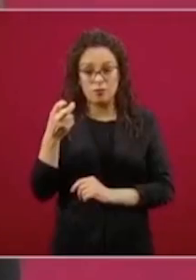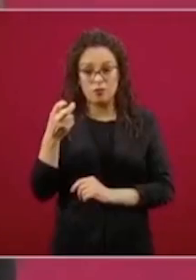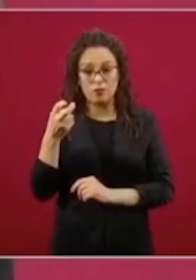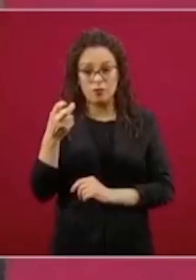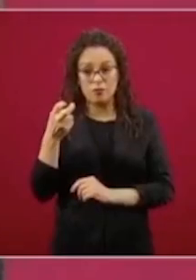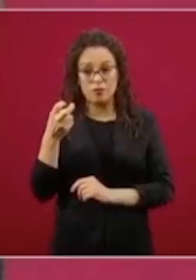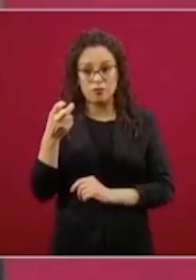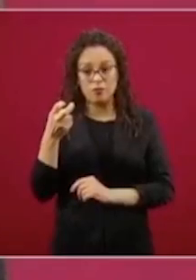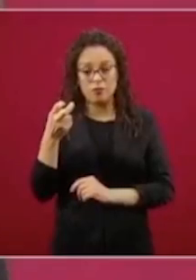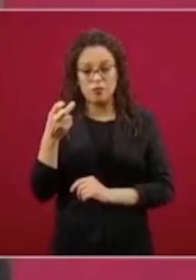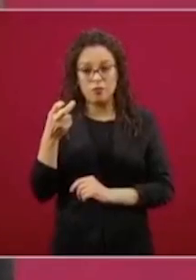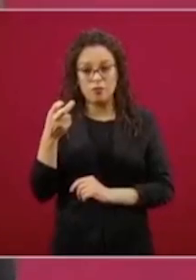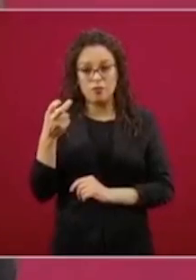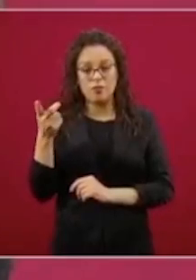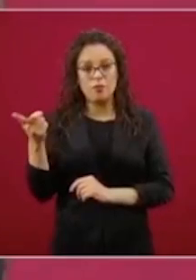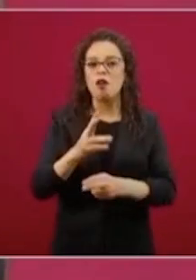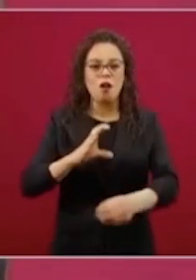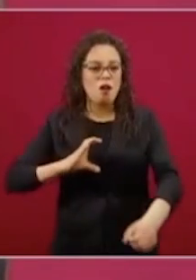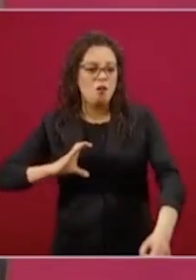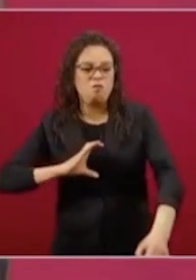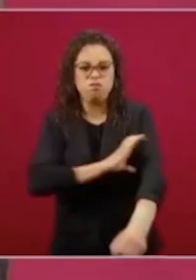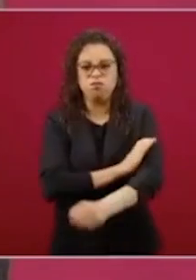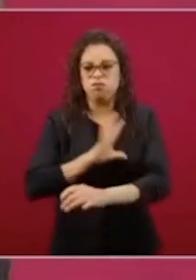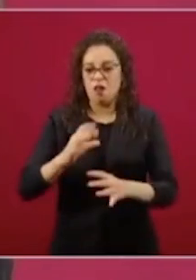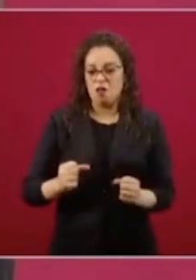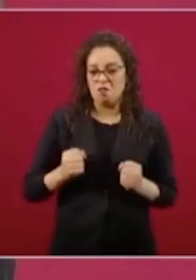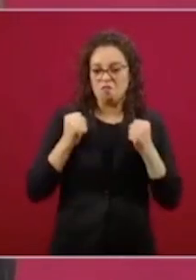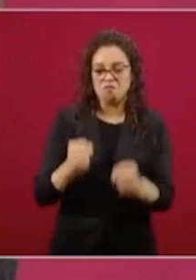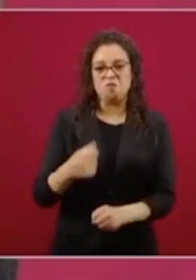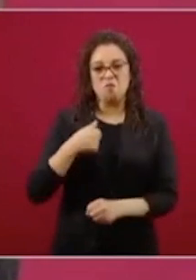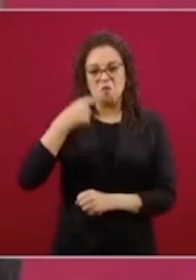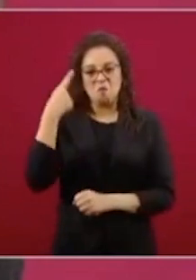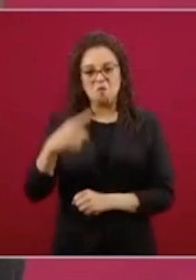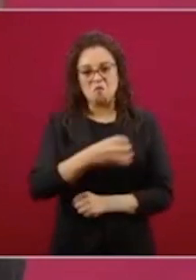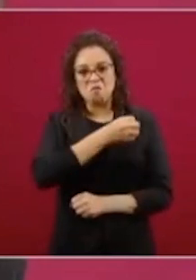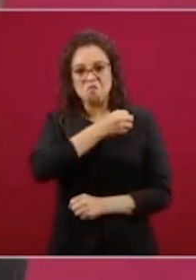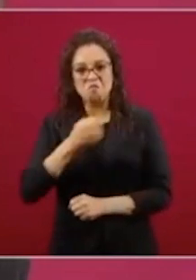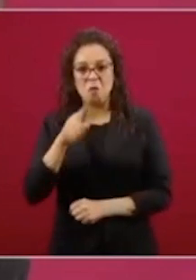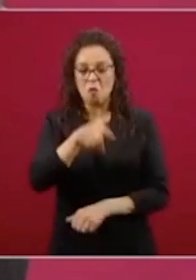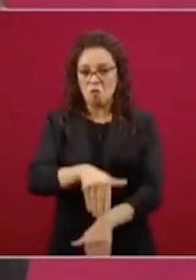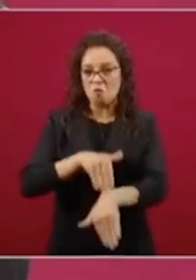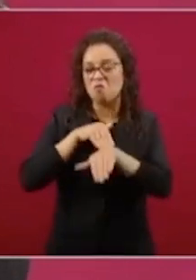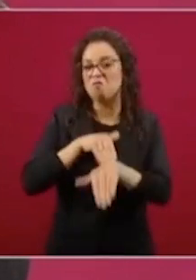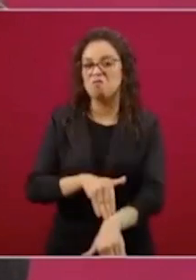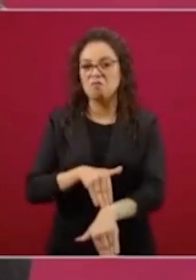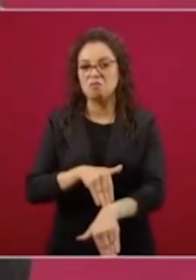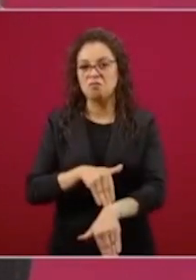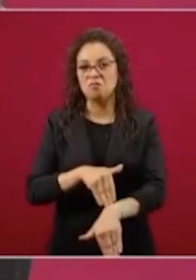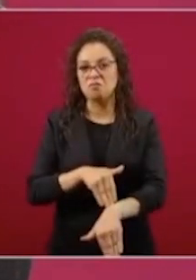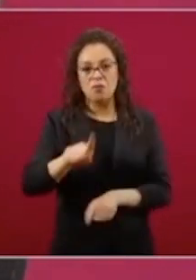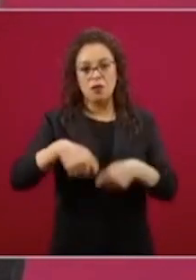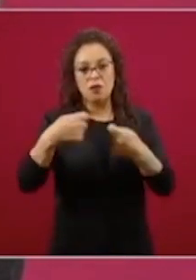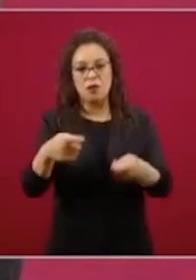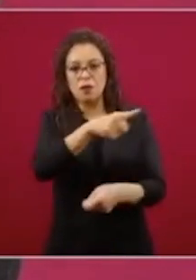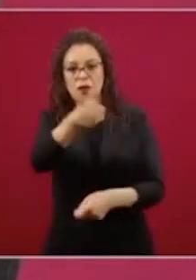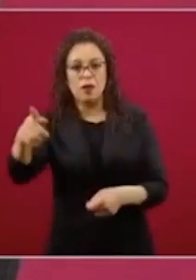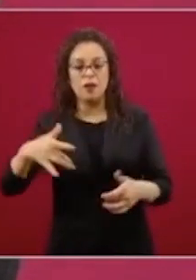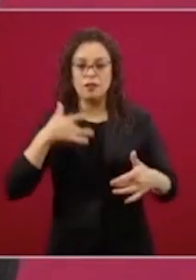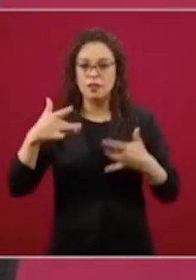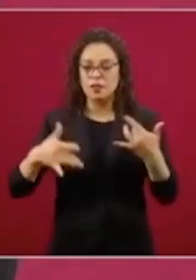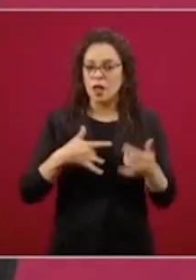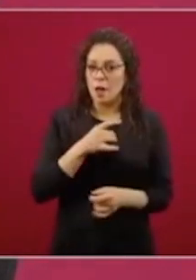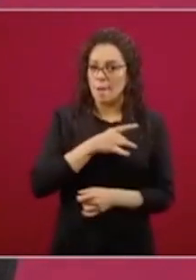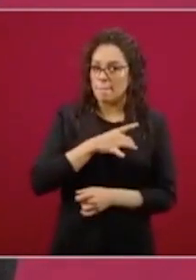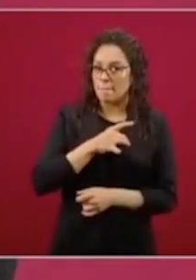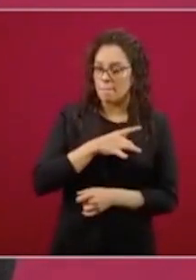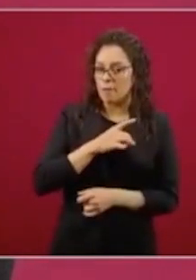demasiado autoritario y además infundiendo miedo, tratando